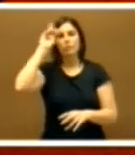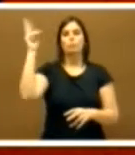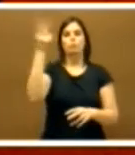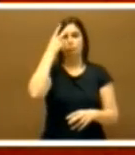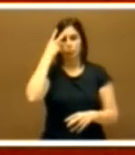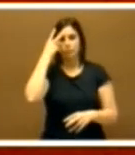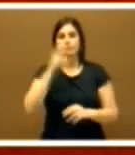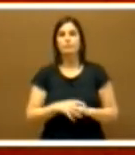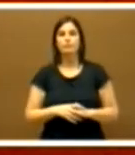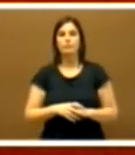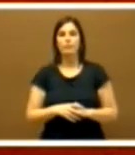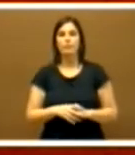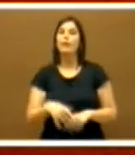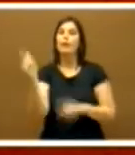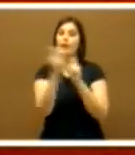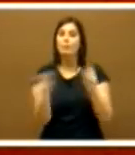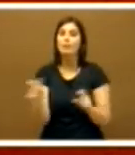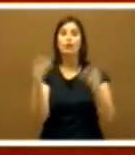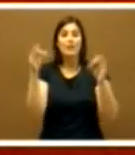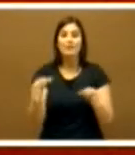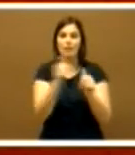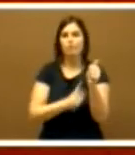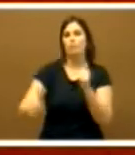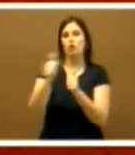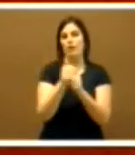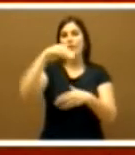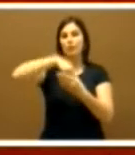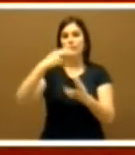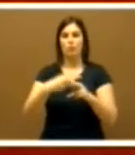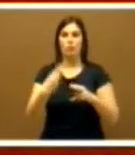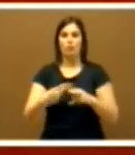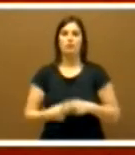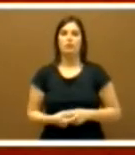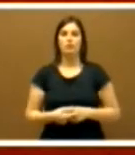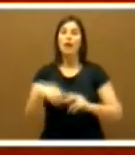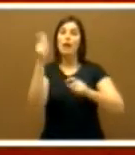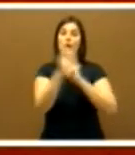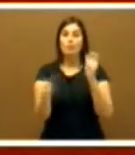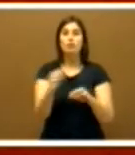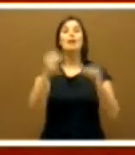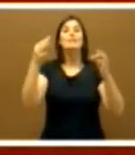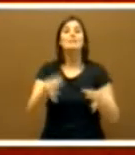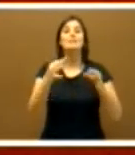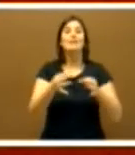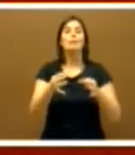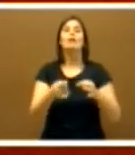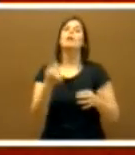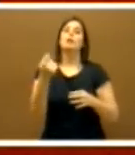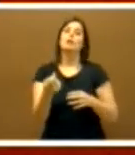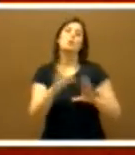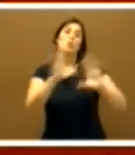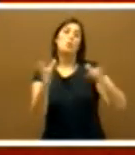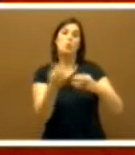Las personas deben ser lo primero en política. Las personas deben estar por encima de los